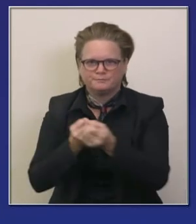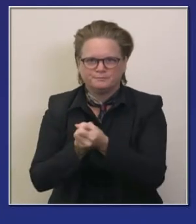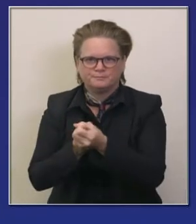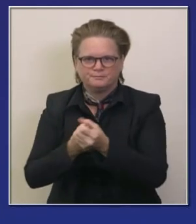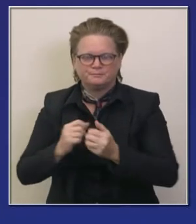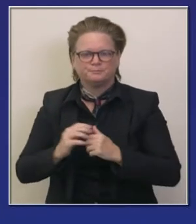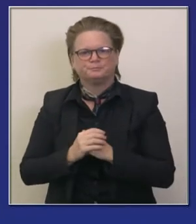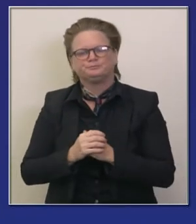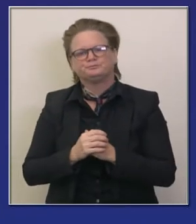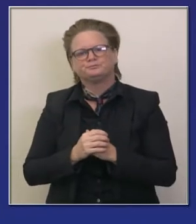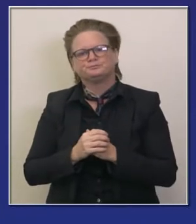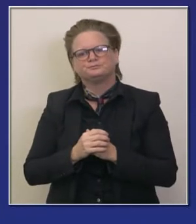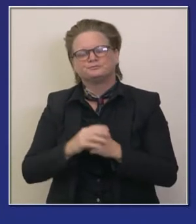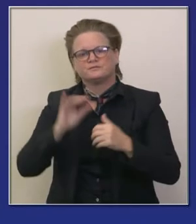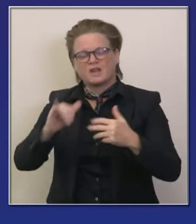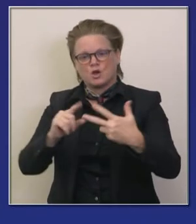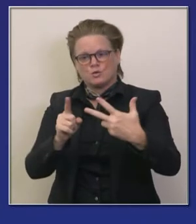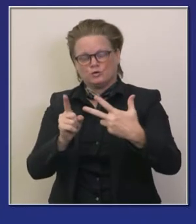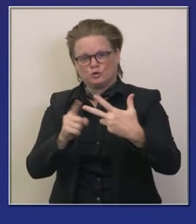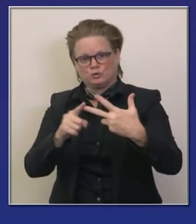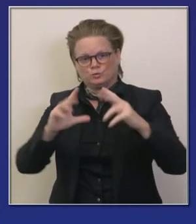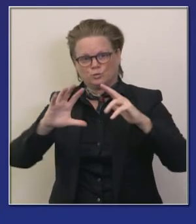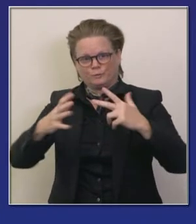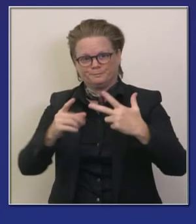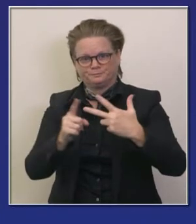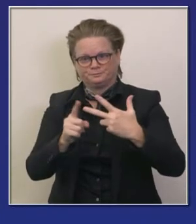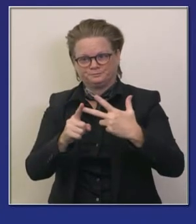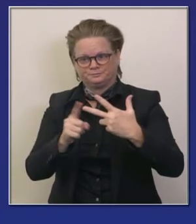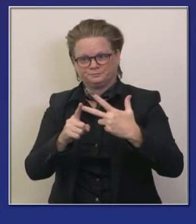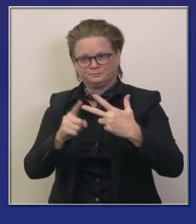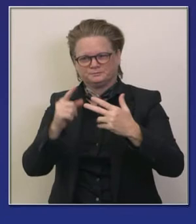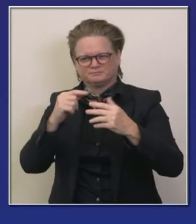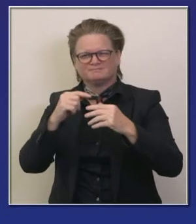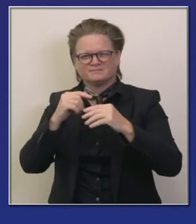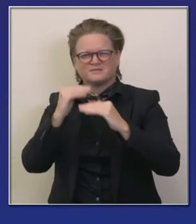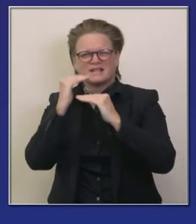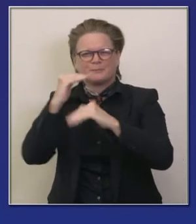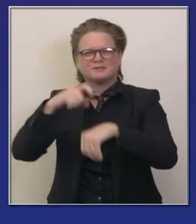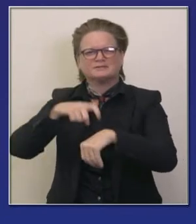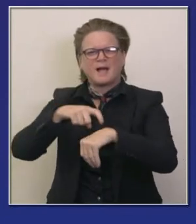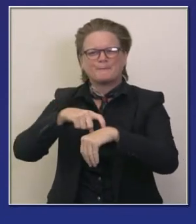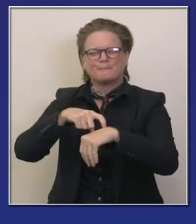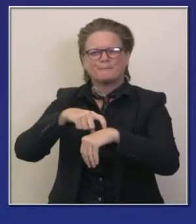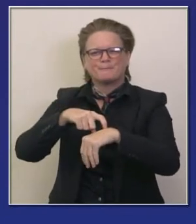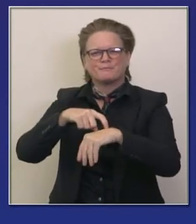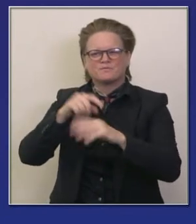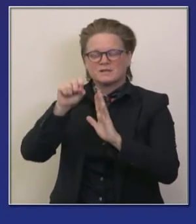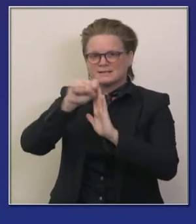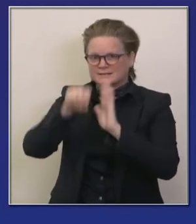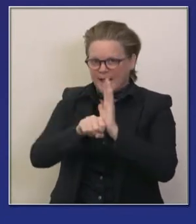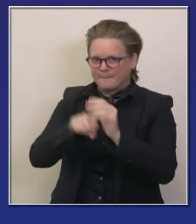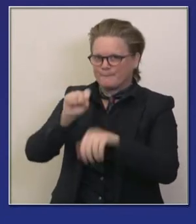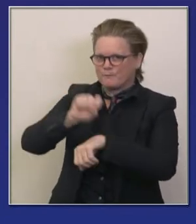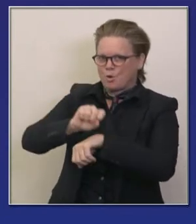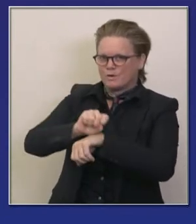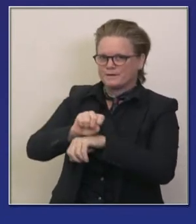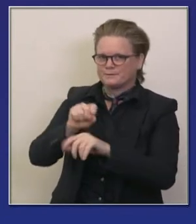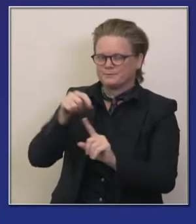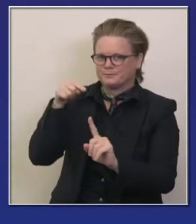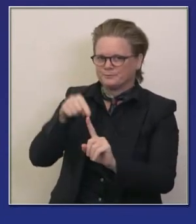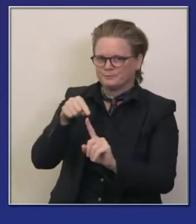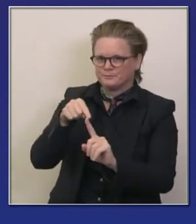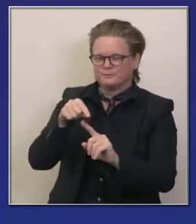esta gente y es posible que vean un poco más de esto quería darles un poco más de información sobre esto estos 100 individuos que estarán